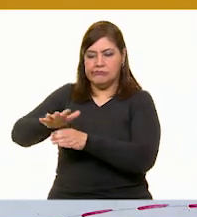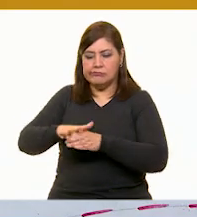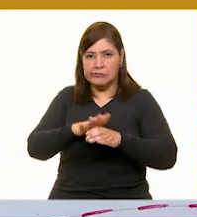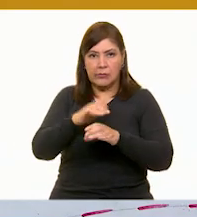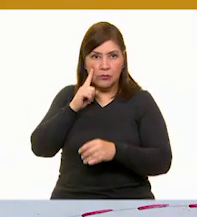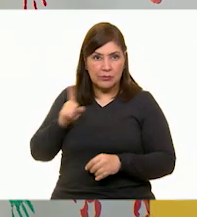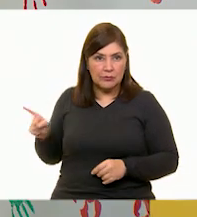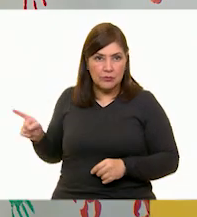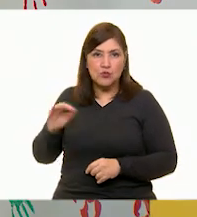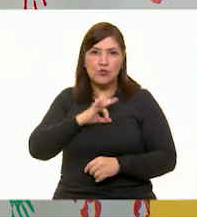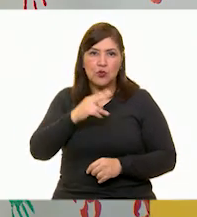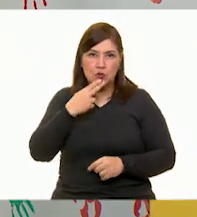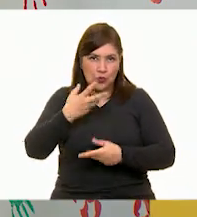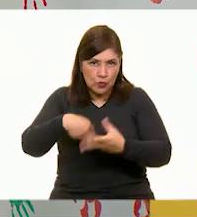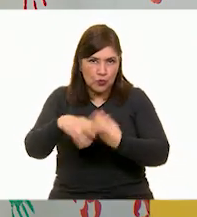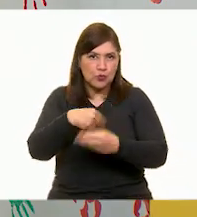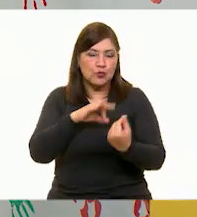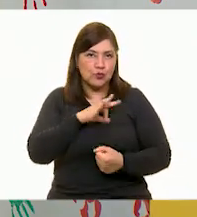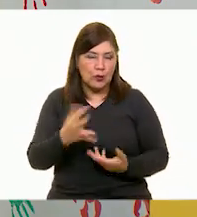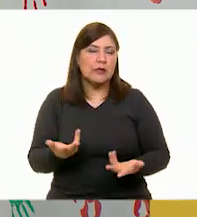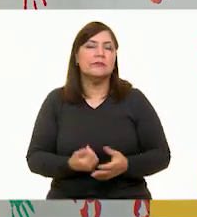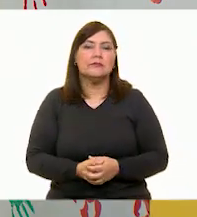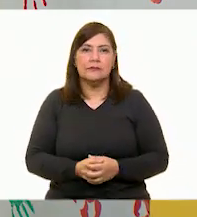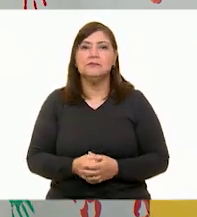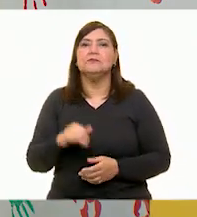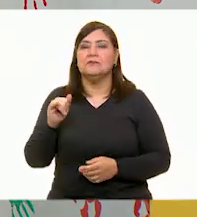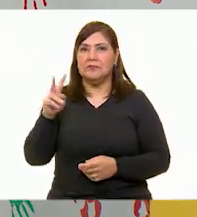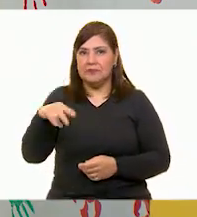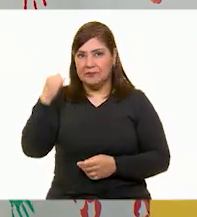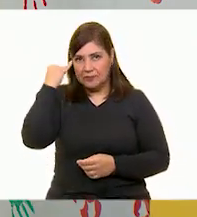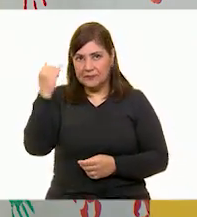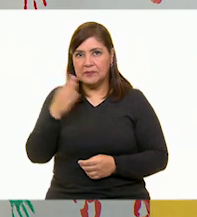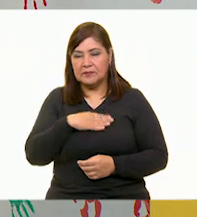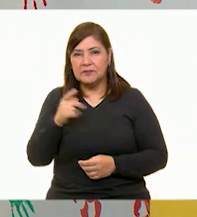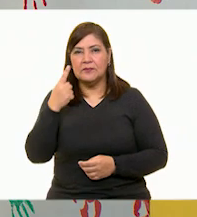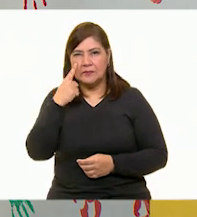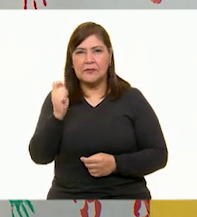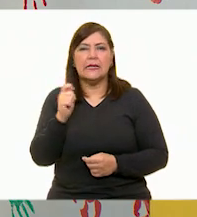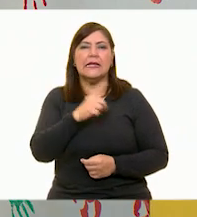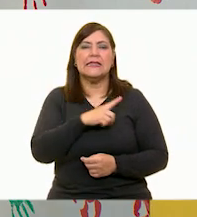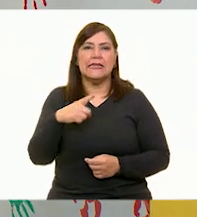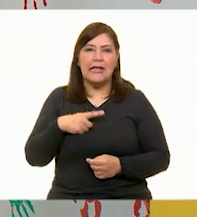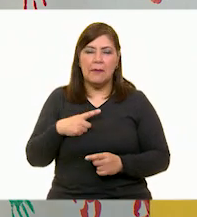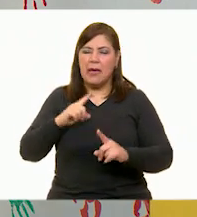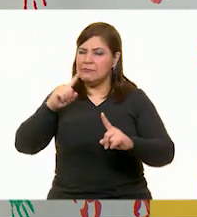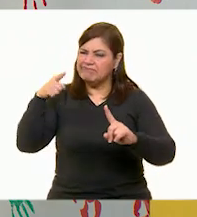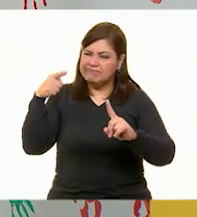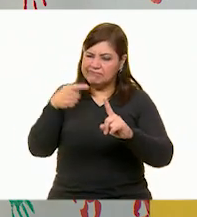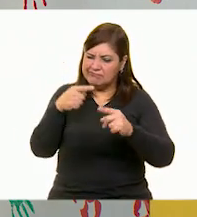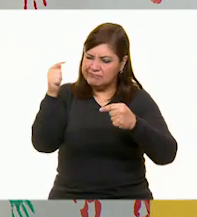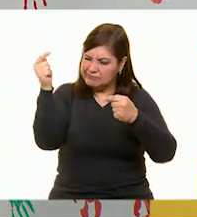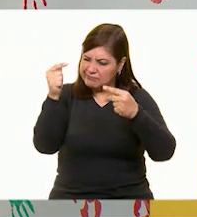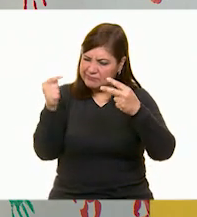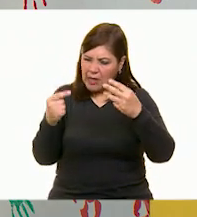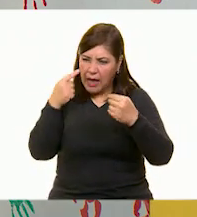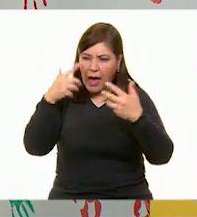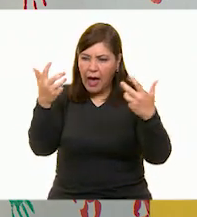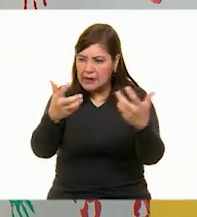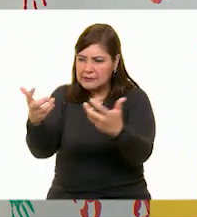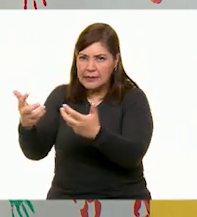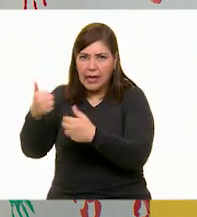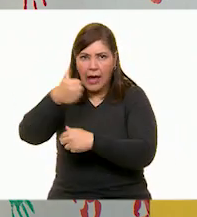¡Guau! Muy buena idea, Panchito. Es momento de pensar en las acciones concretas que estableceremos cada quien,